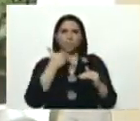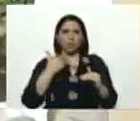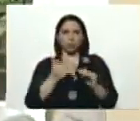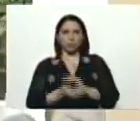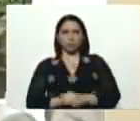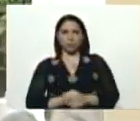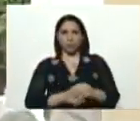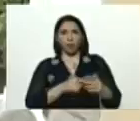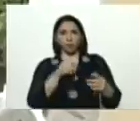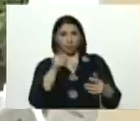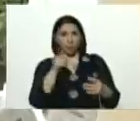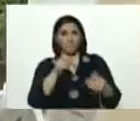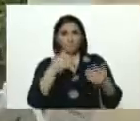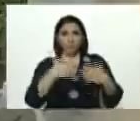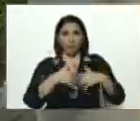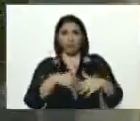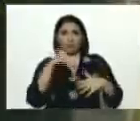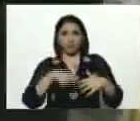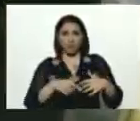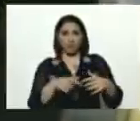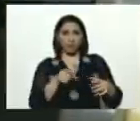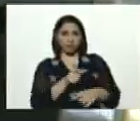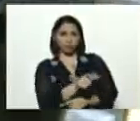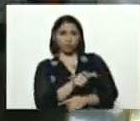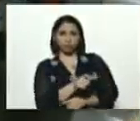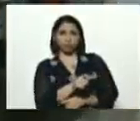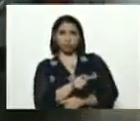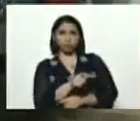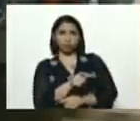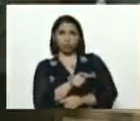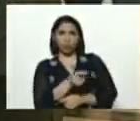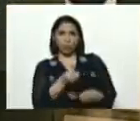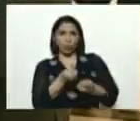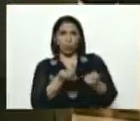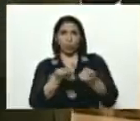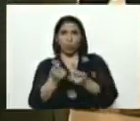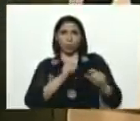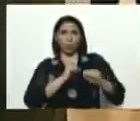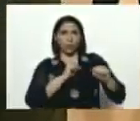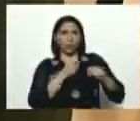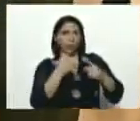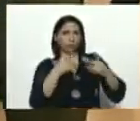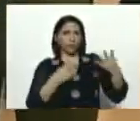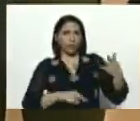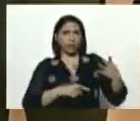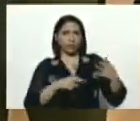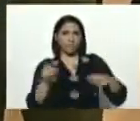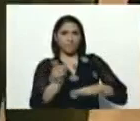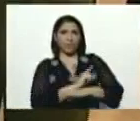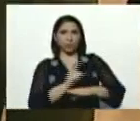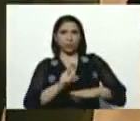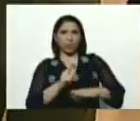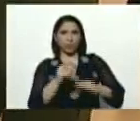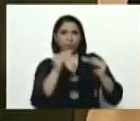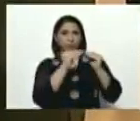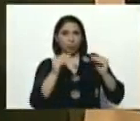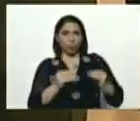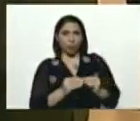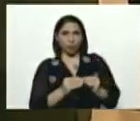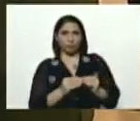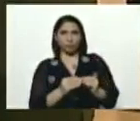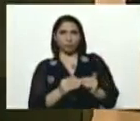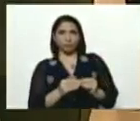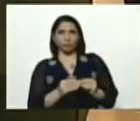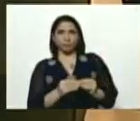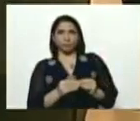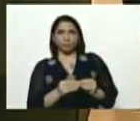de este prototipo. Entre la tarjeta controla el motor y el motor le da las diferentes velocidades de acuerdo a los mandos que el